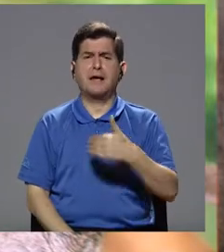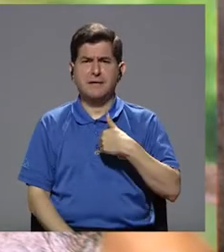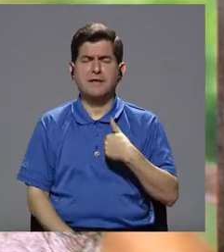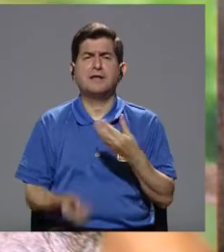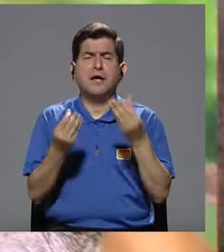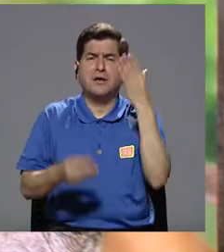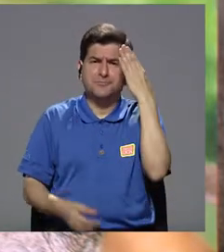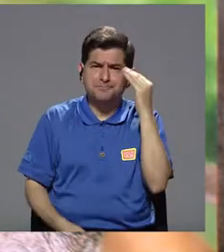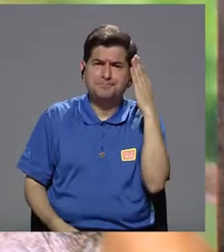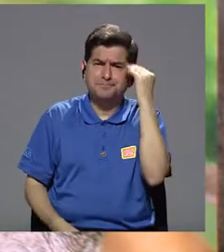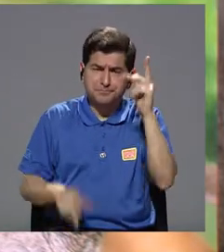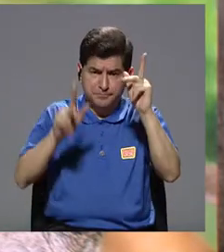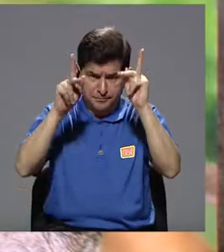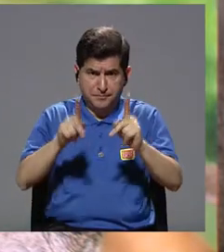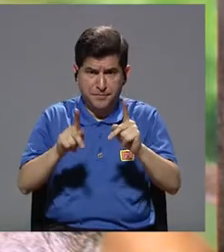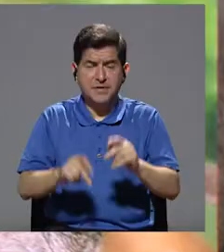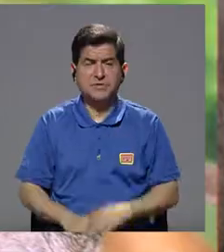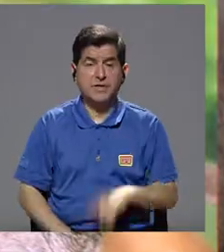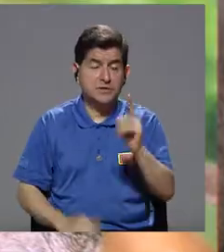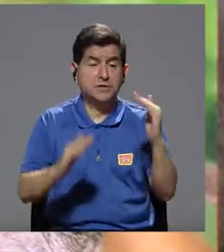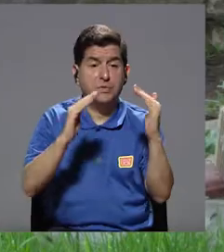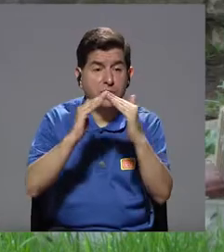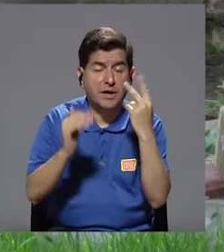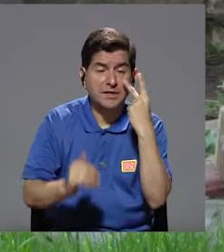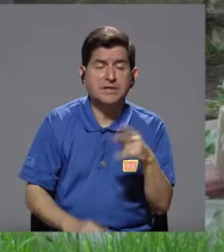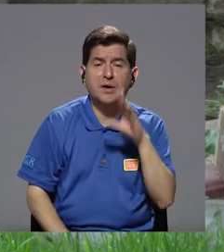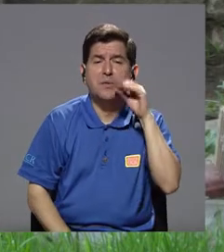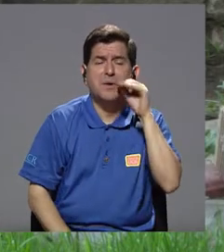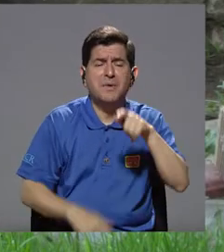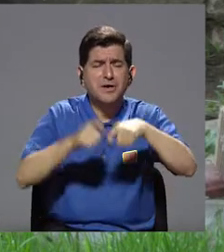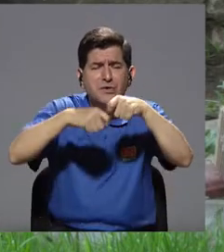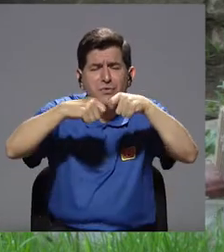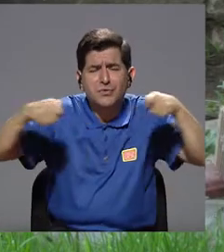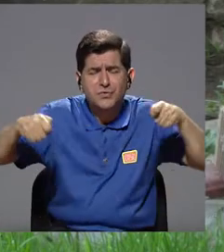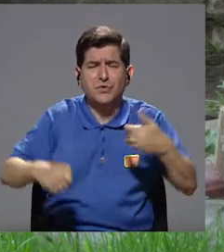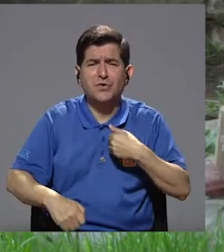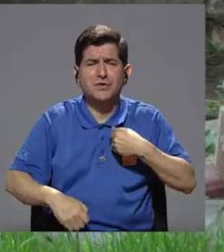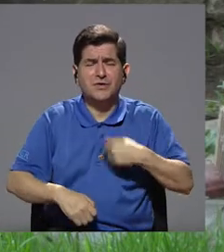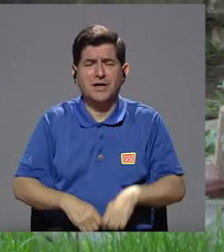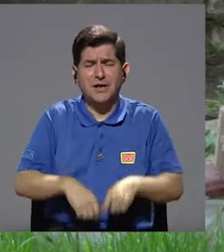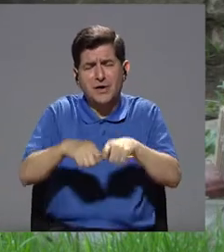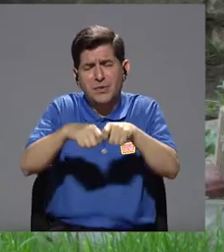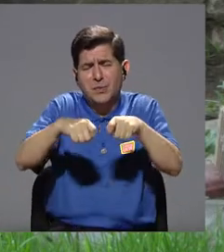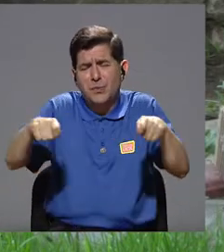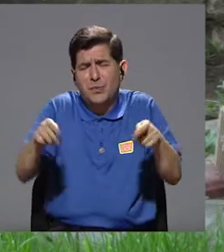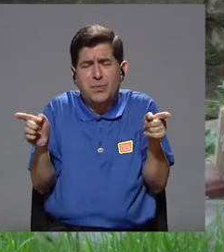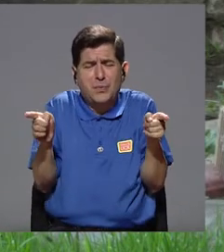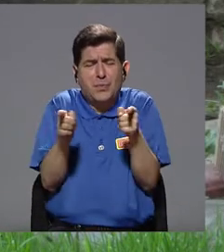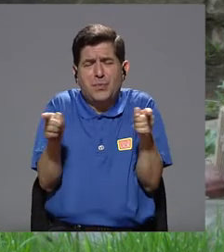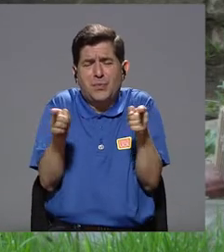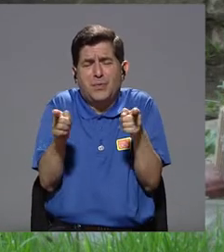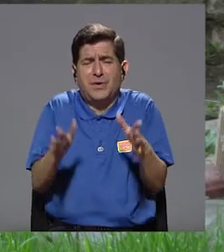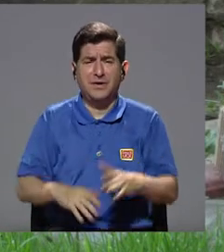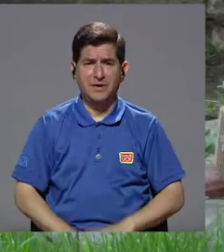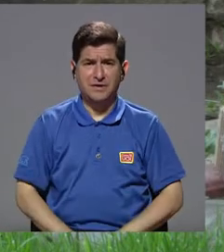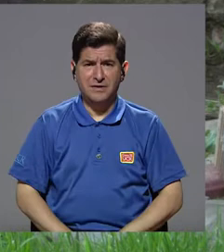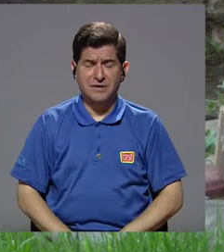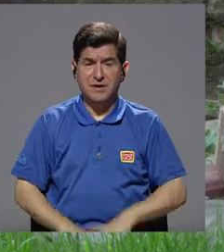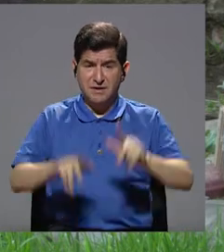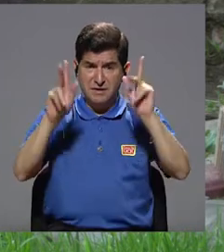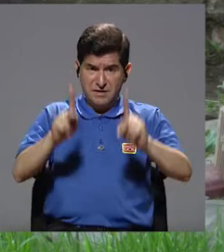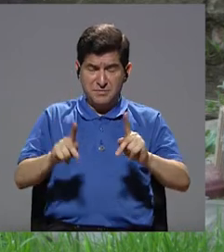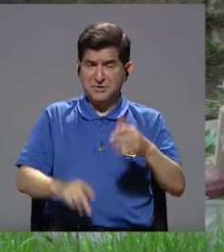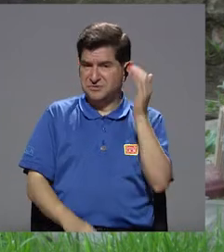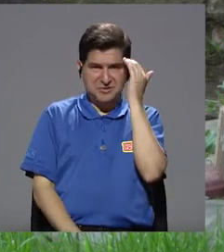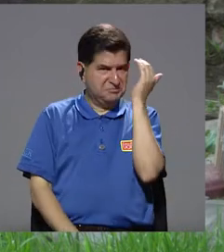tenido muchas anécdotas cuando llegamos a una casa y también vemos al perrito que está amarrado, tiene una cuerda muy pequeña, está muy ajustada, entonces la